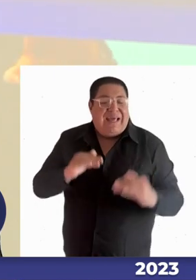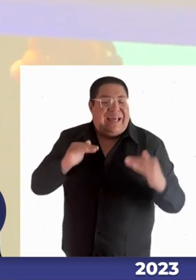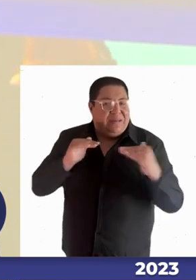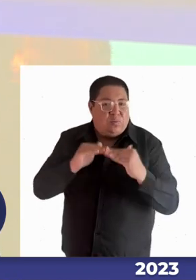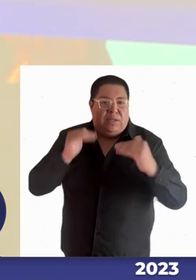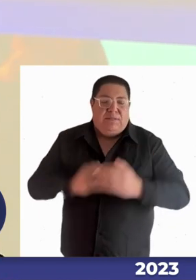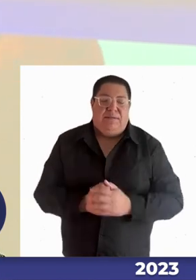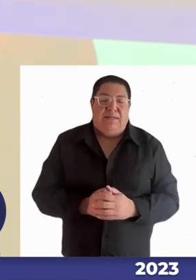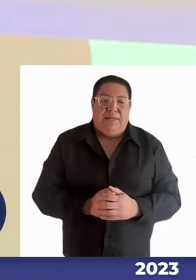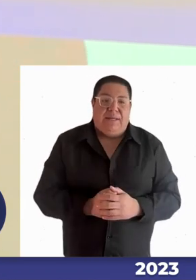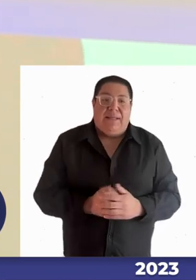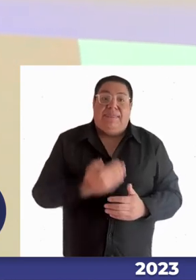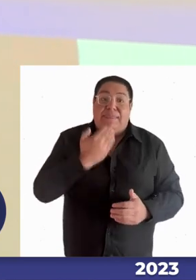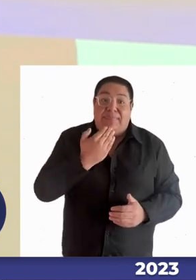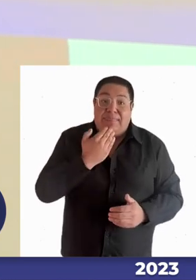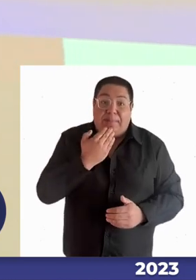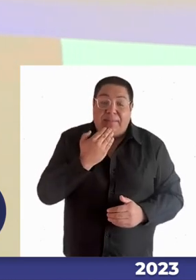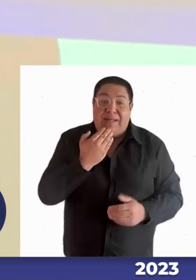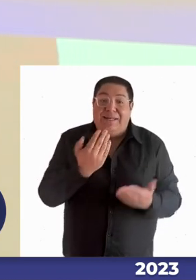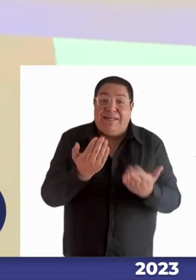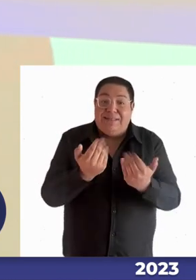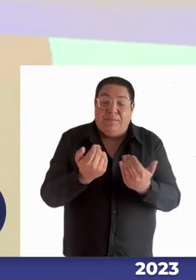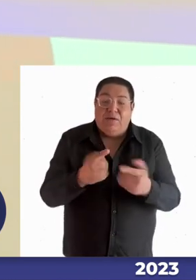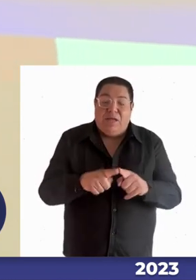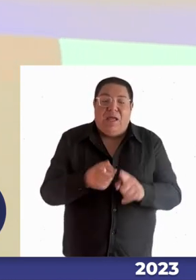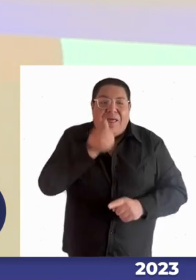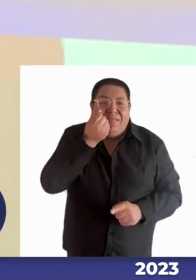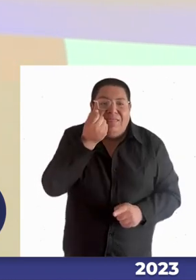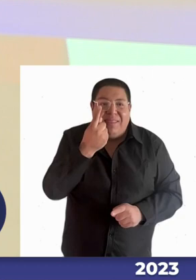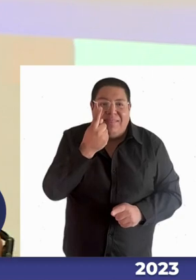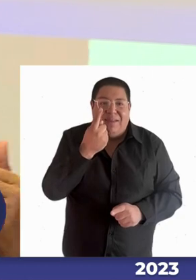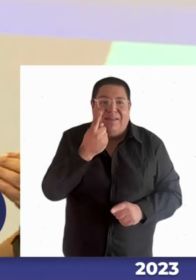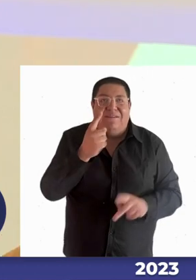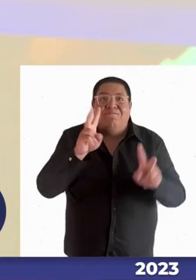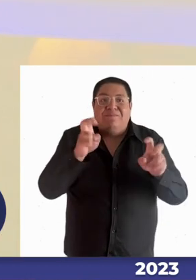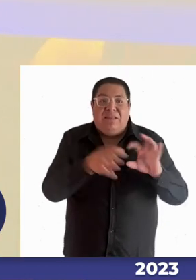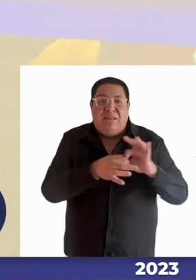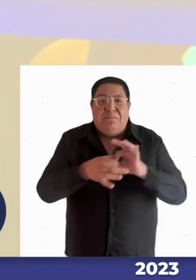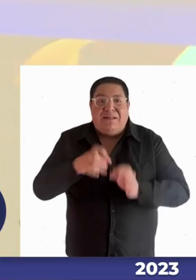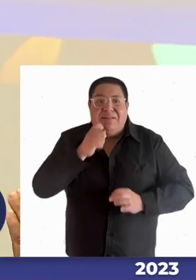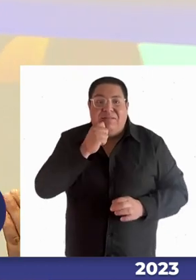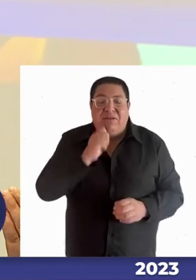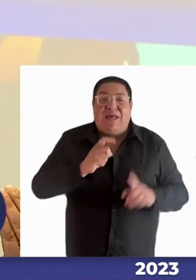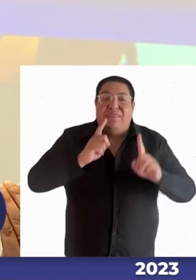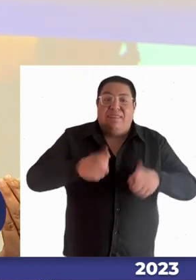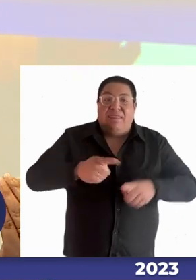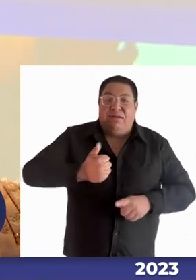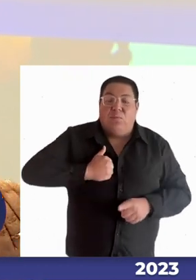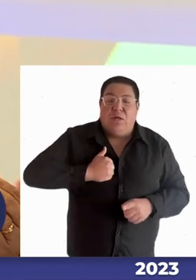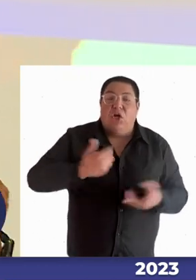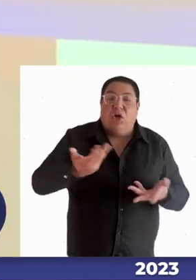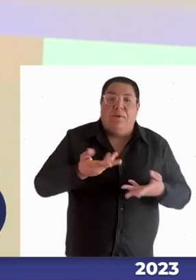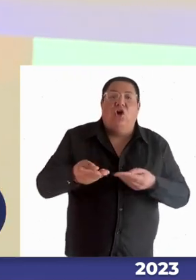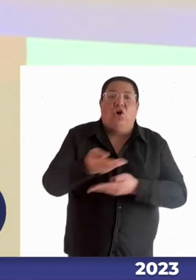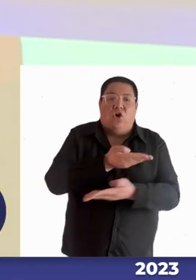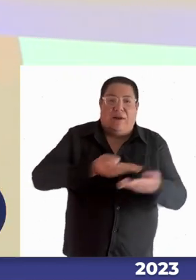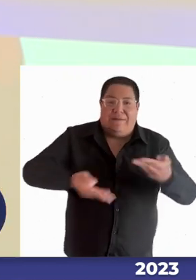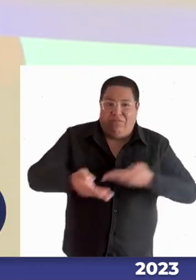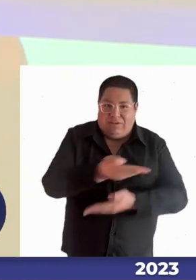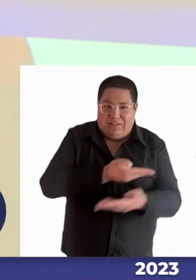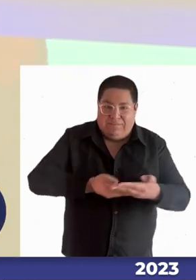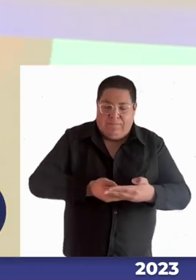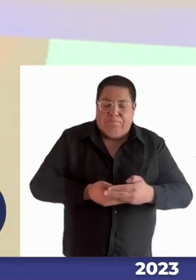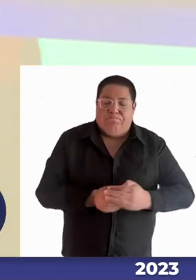también el que nosotros entendamos en que esto se tiene que hacer de una manera colaborativa porque cuando